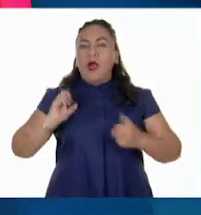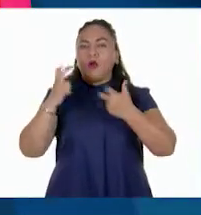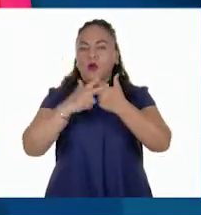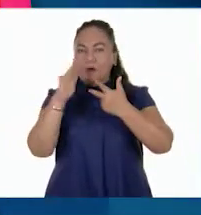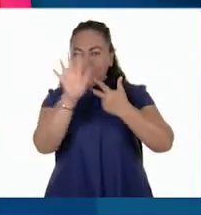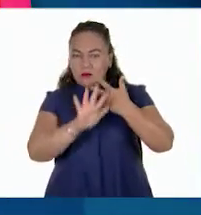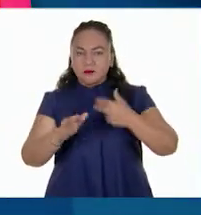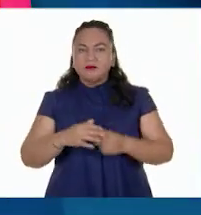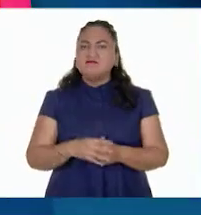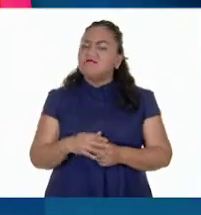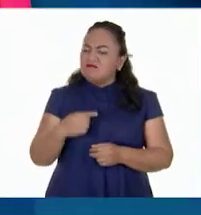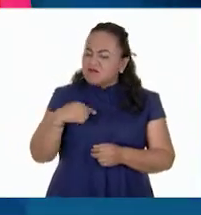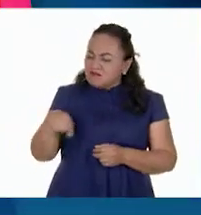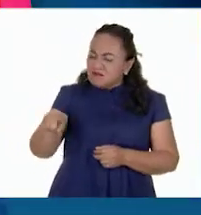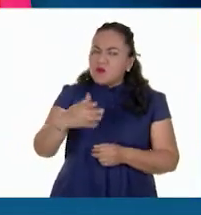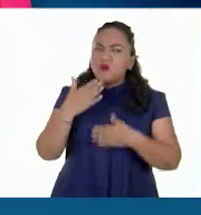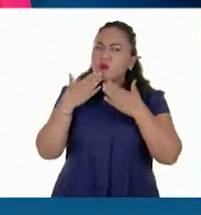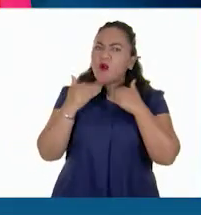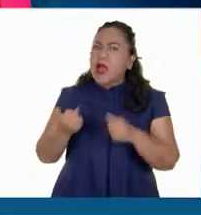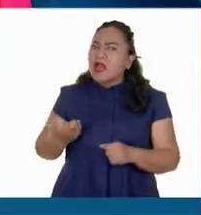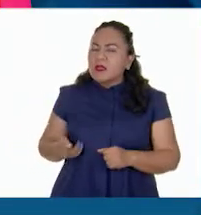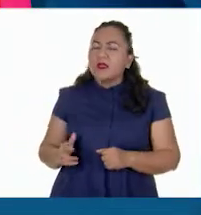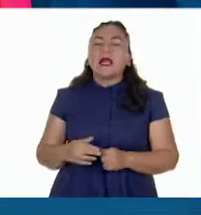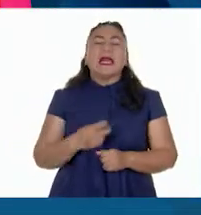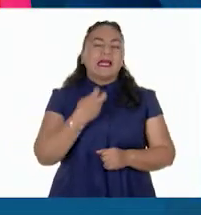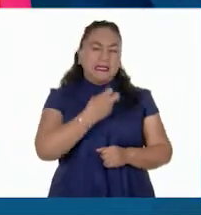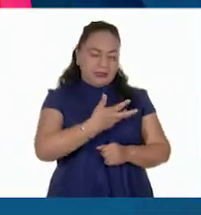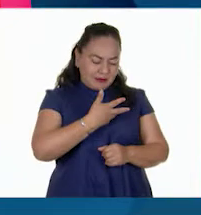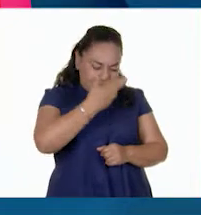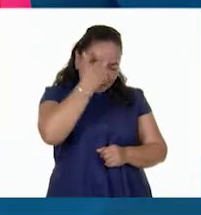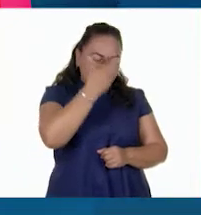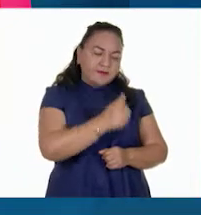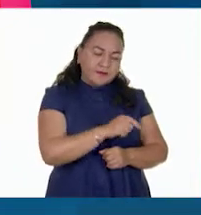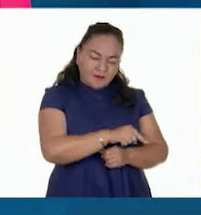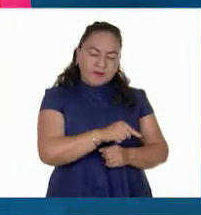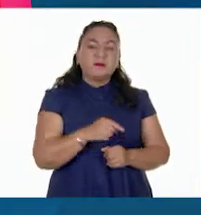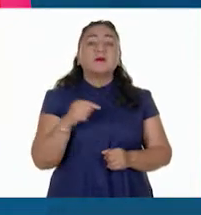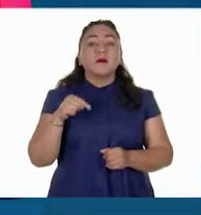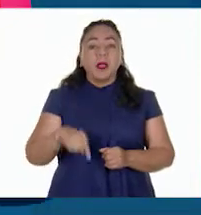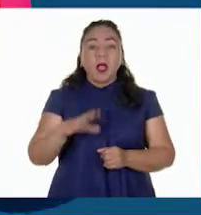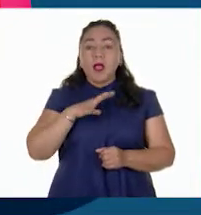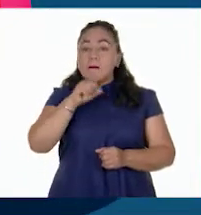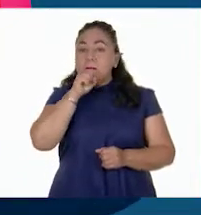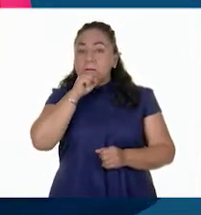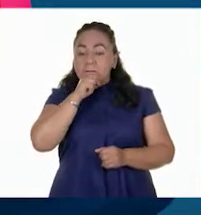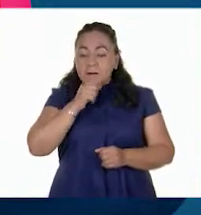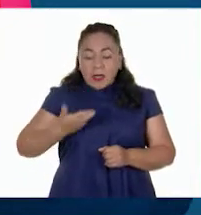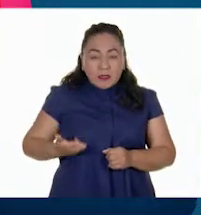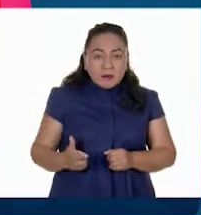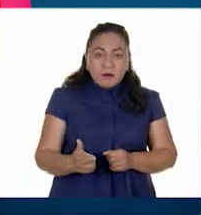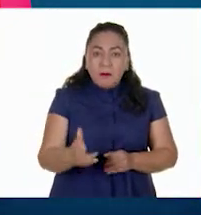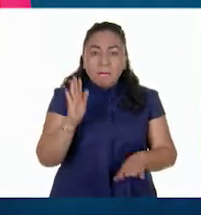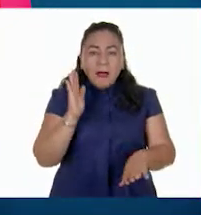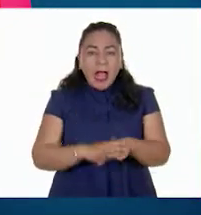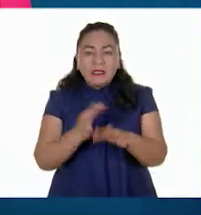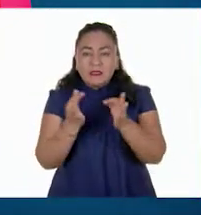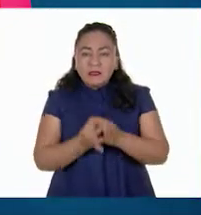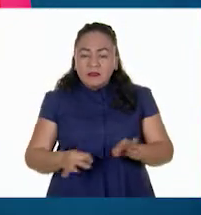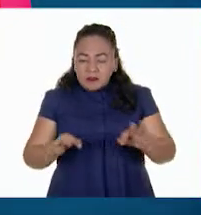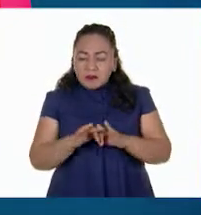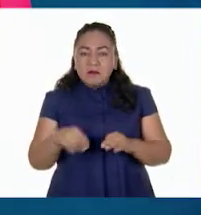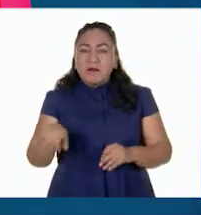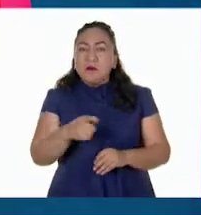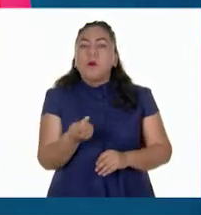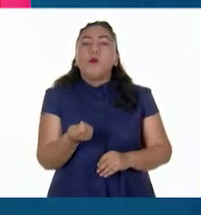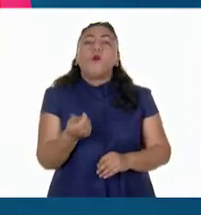Casi no hay ríos, maestro. Tienes razón. Aquí se indican las corrientes más importantes, y sí, son